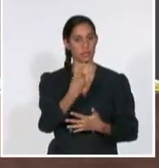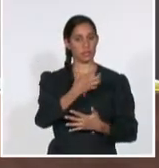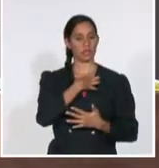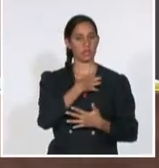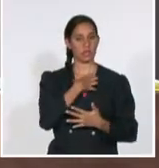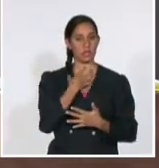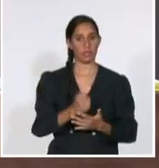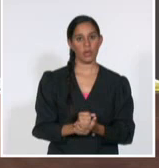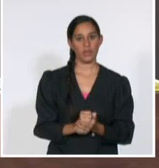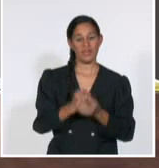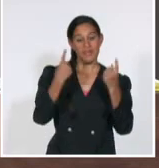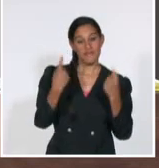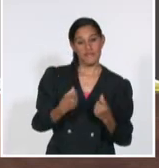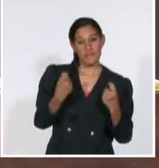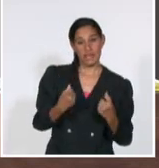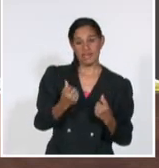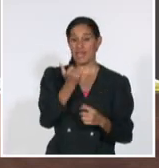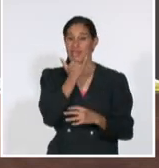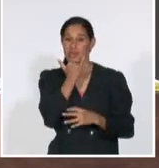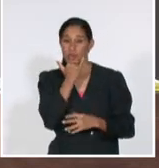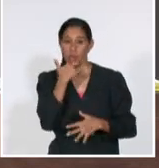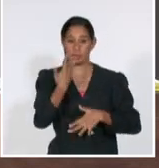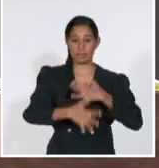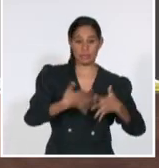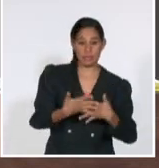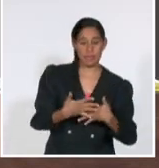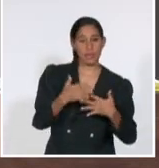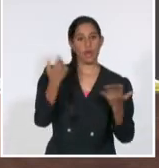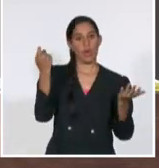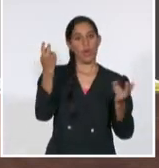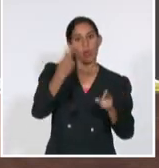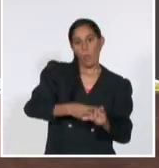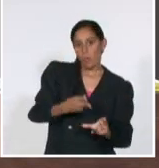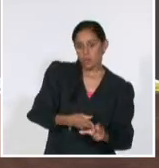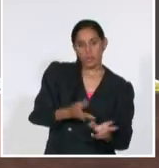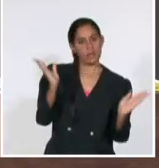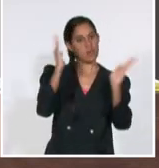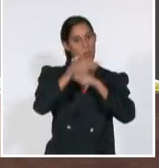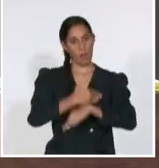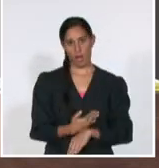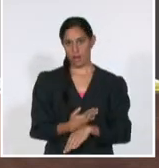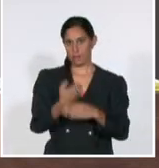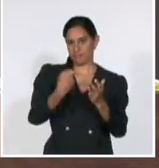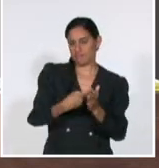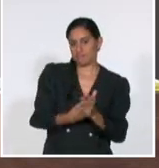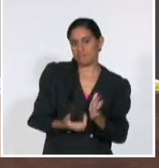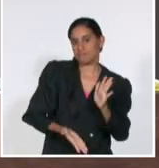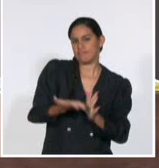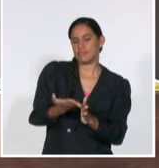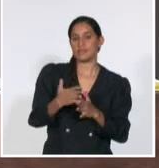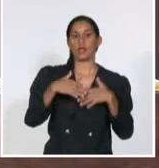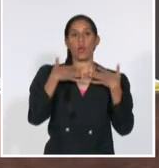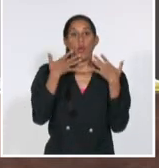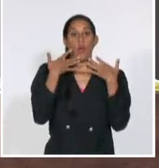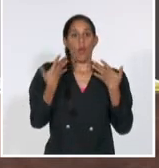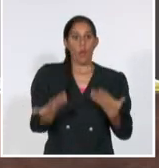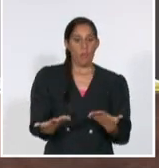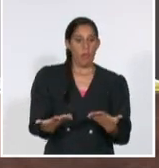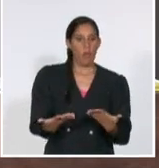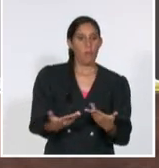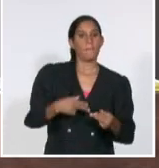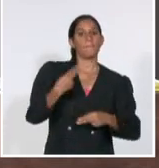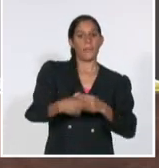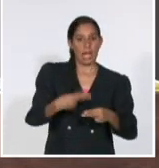en la falta de combustible y en la falta de financiamiento para un grupo de insumos y de materias primas que necesitan para su actividad